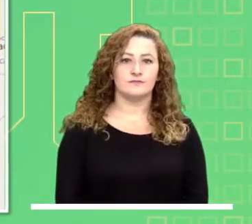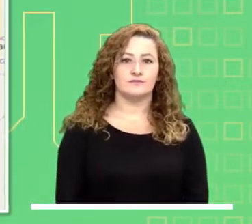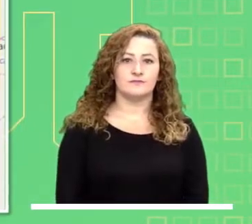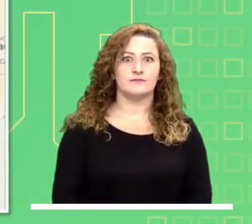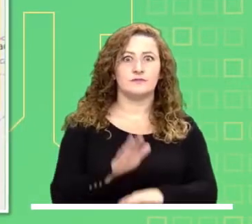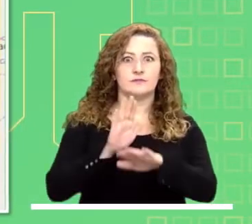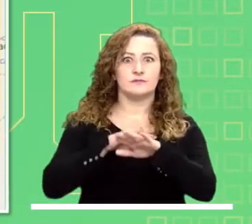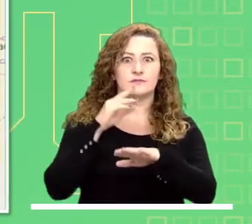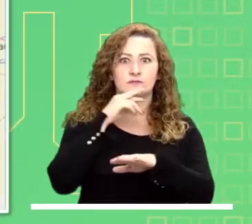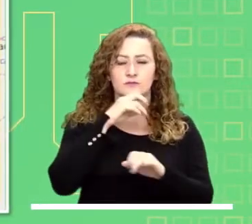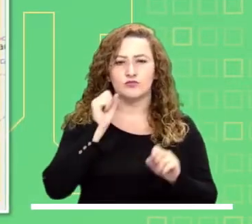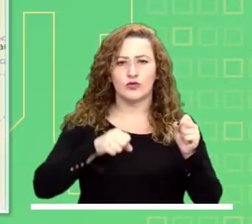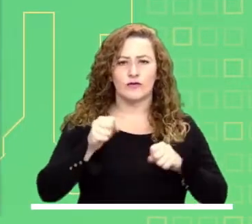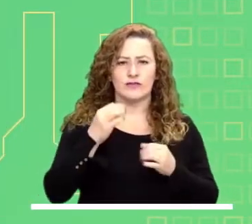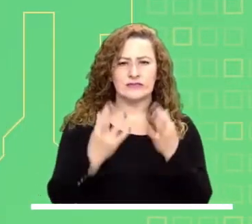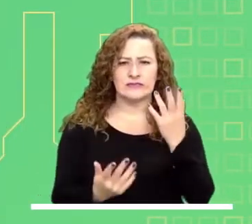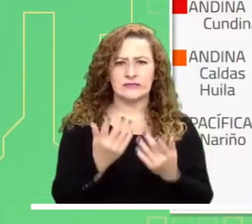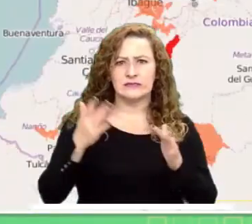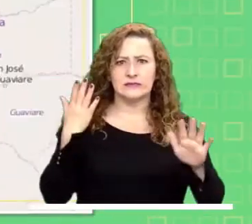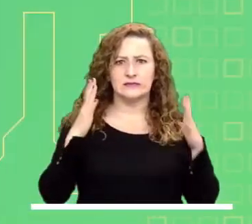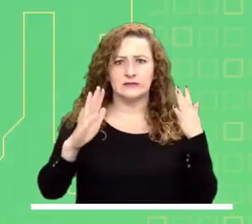ríos Andágueda, Quito y Cabí.